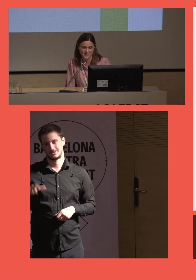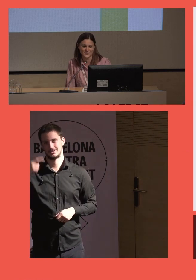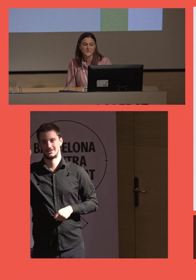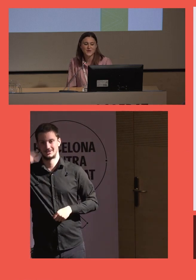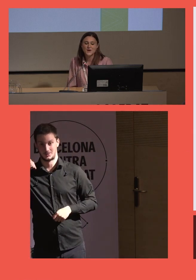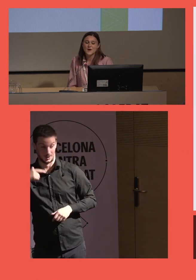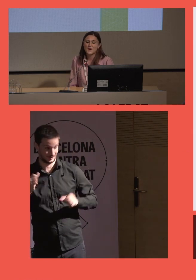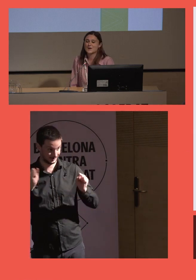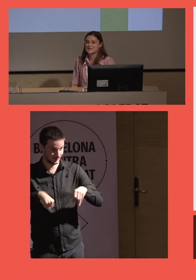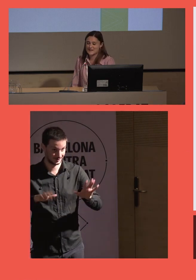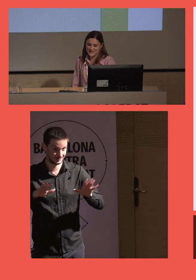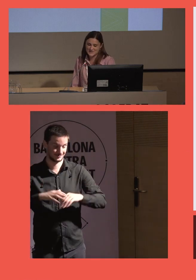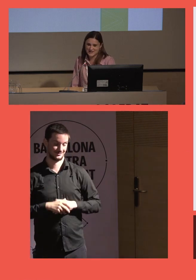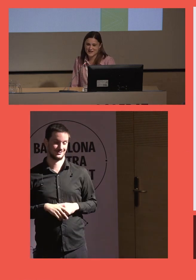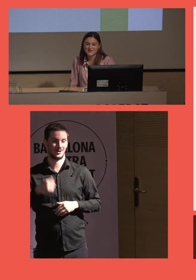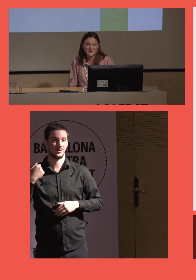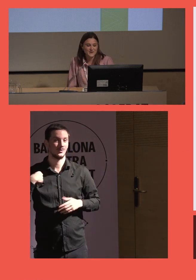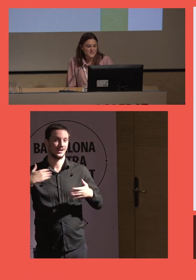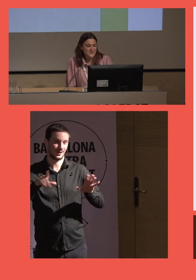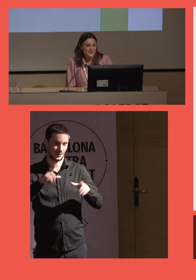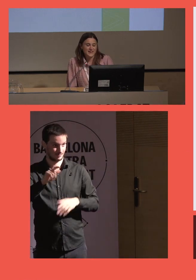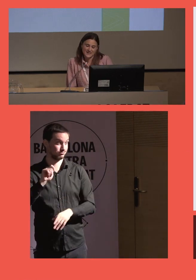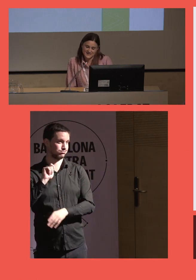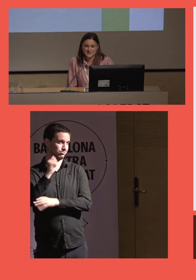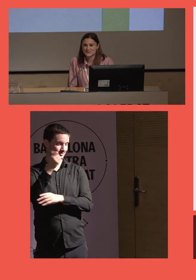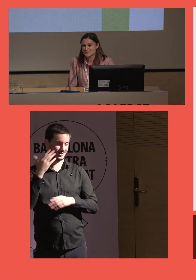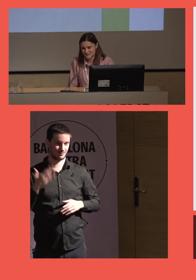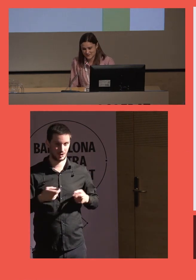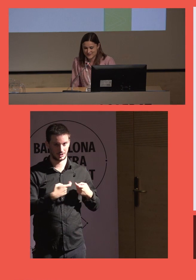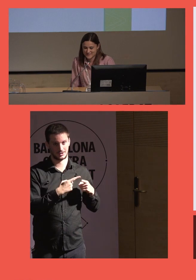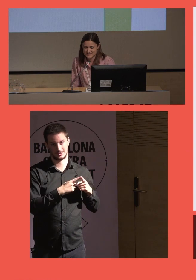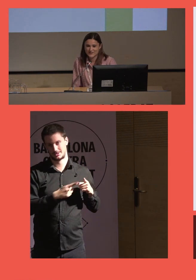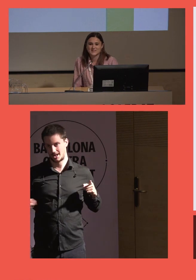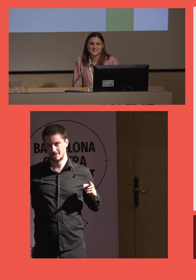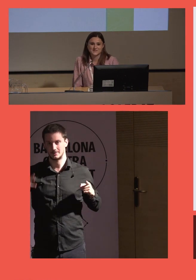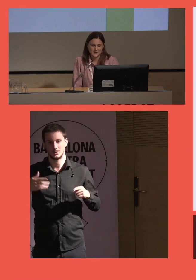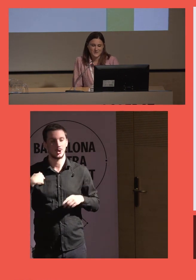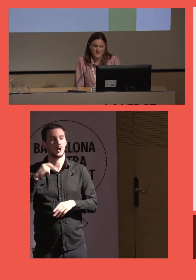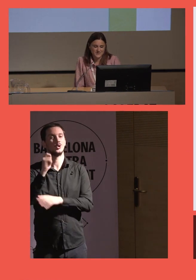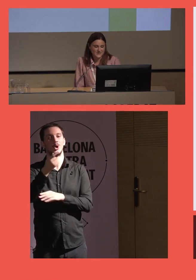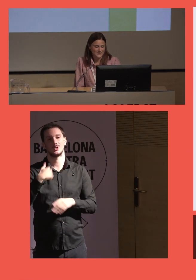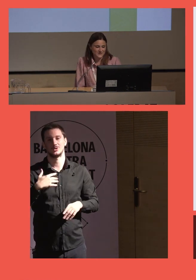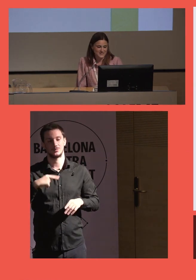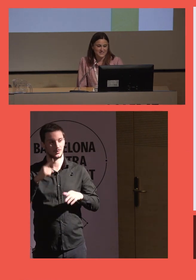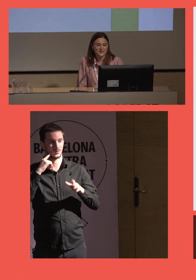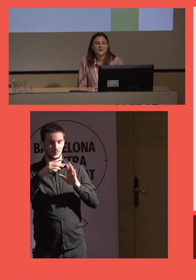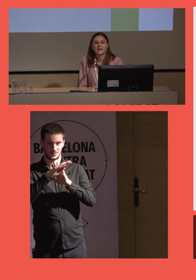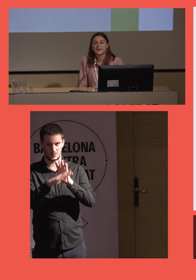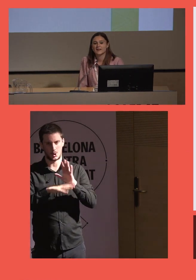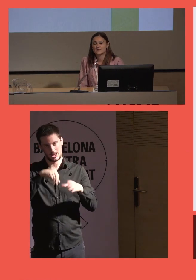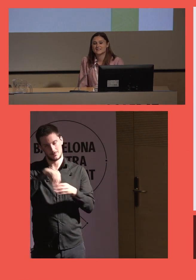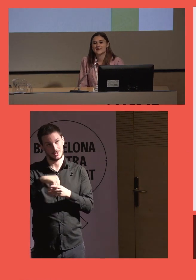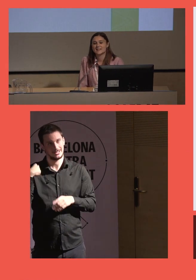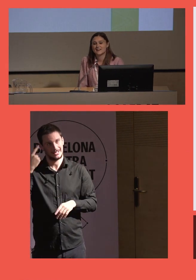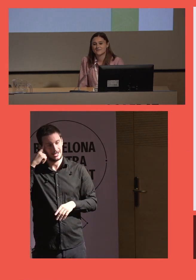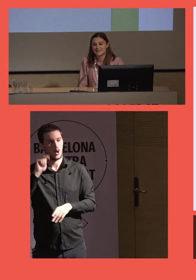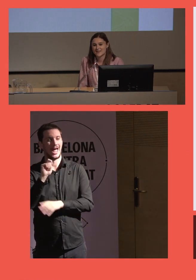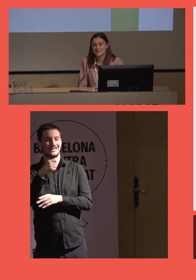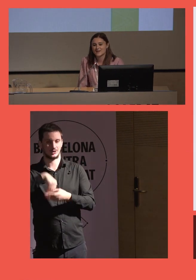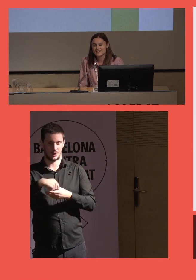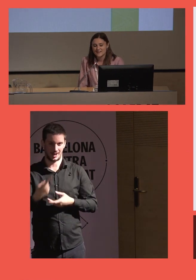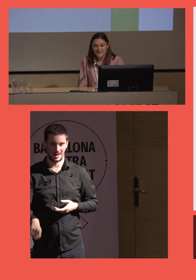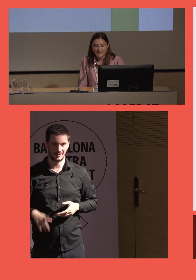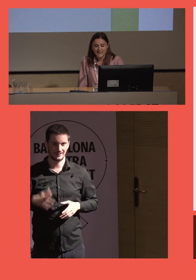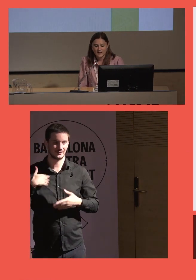San Fernando. O sea, que un gran logro. Este no es uno de nuestros grandes logros, sin embargo, el programa yo creo que sí, ¿no? Pues la